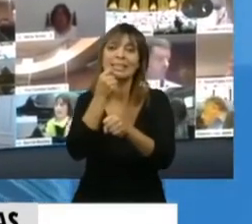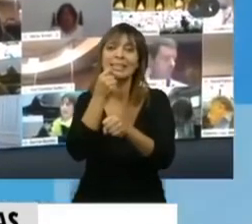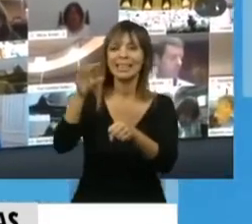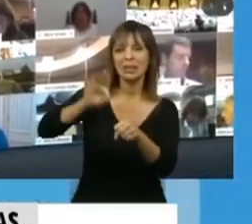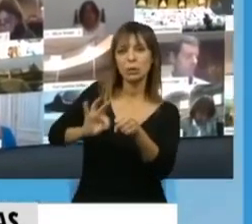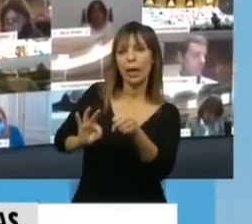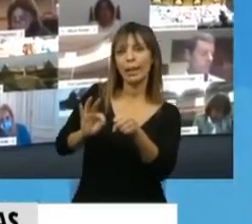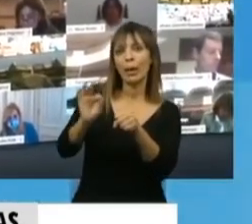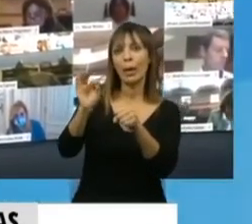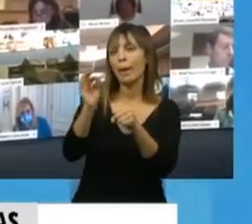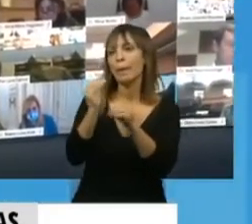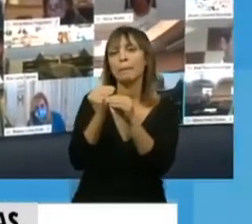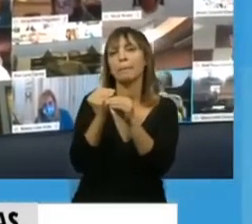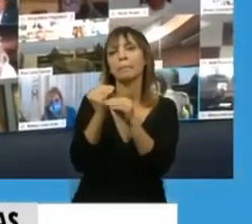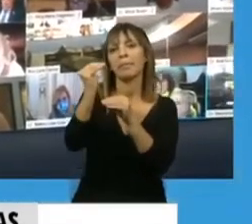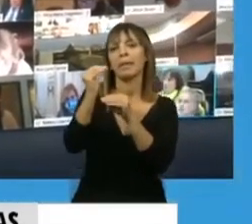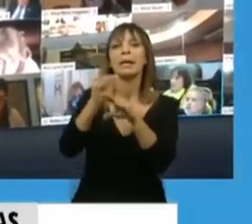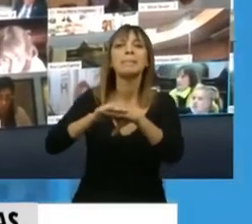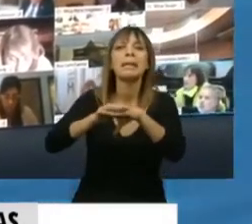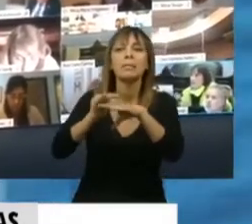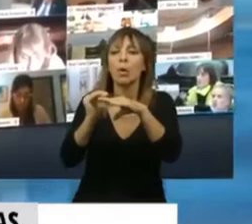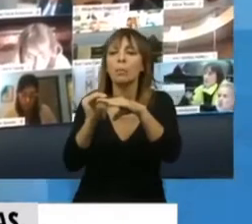el salario mínimo,